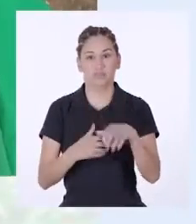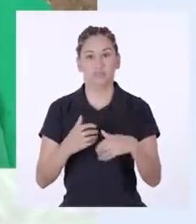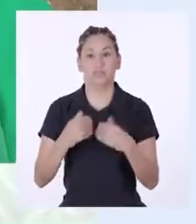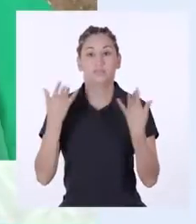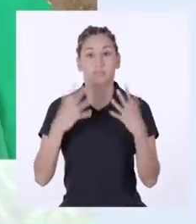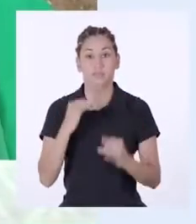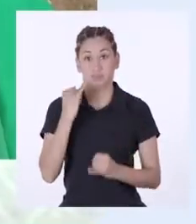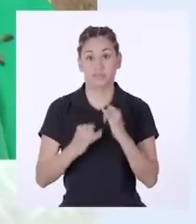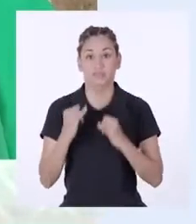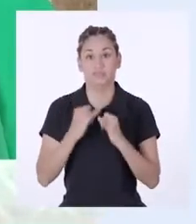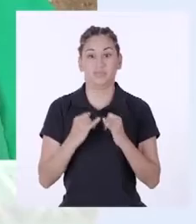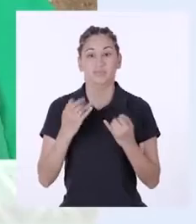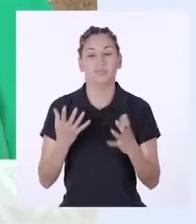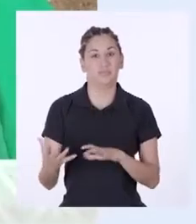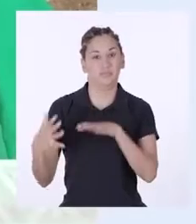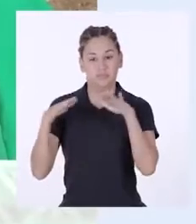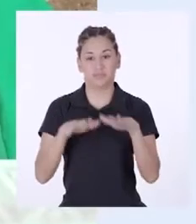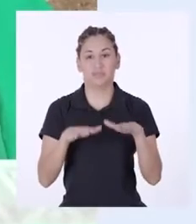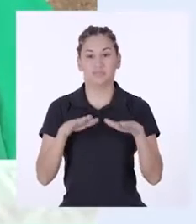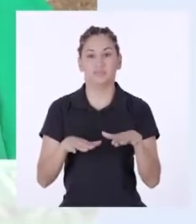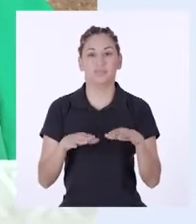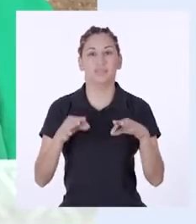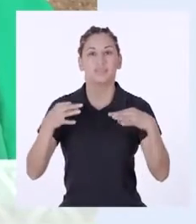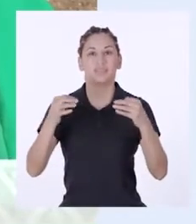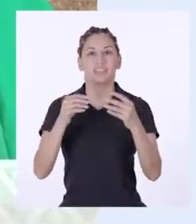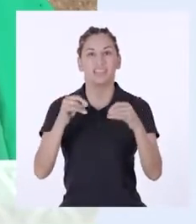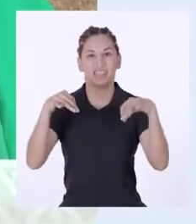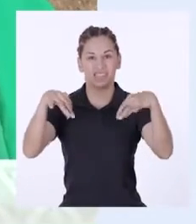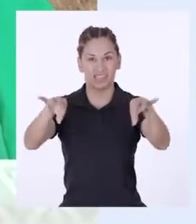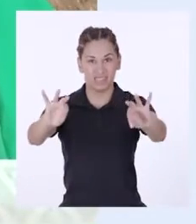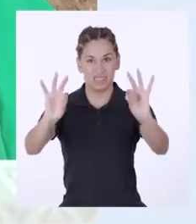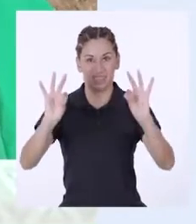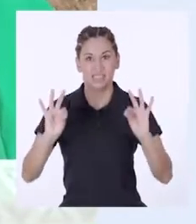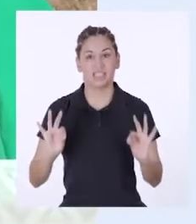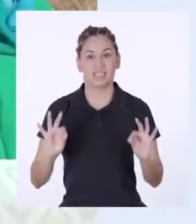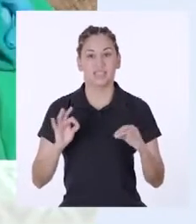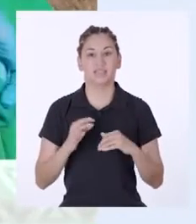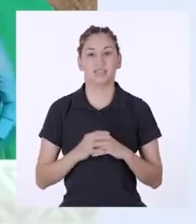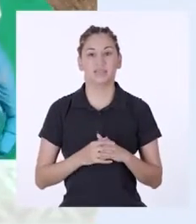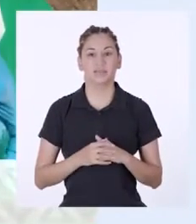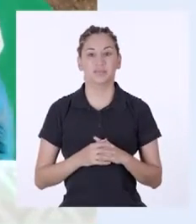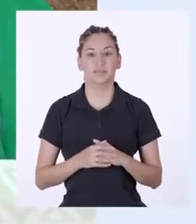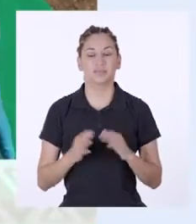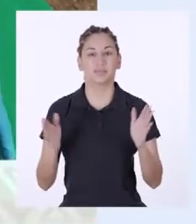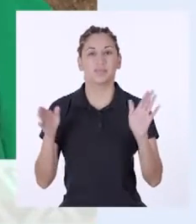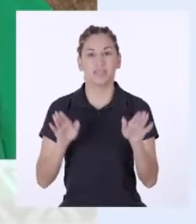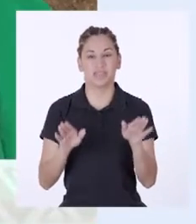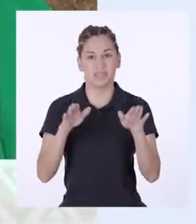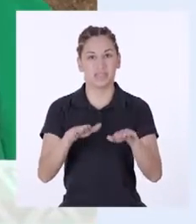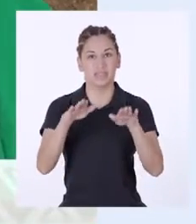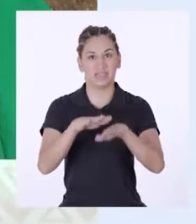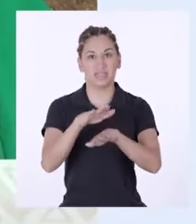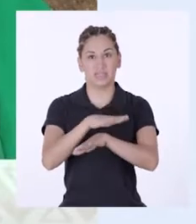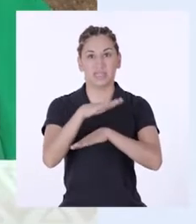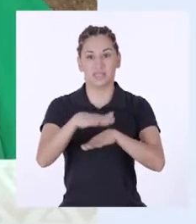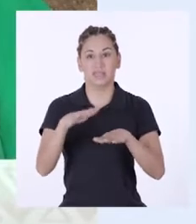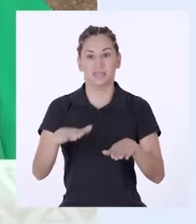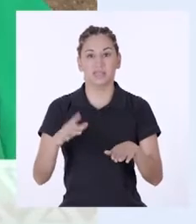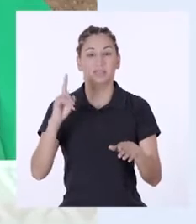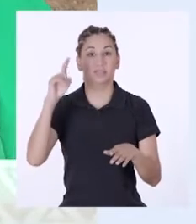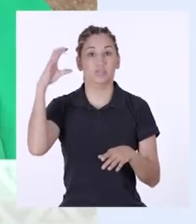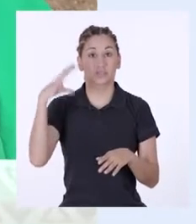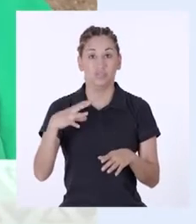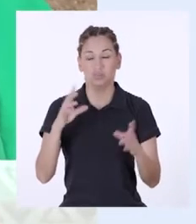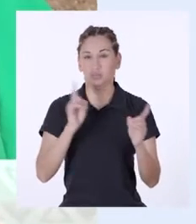Finalmente, colocamos nuestro retazo de tela para tapar nuestra compostera y evitar